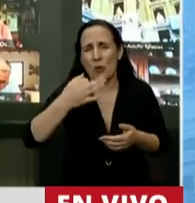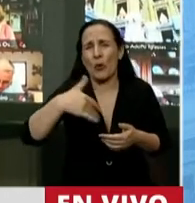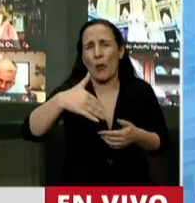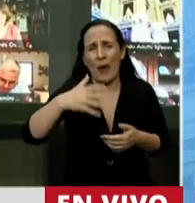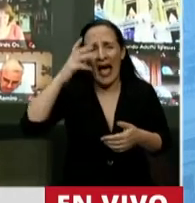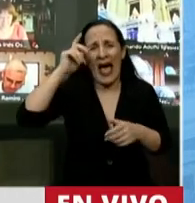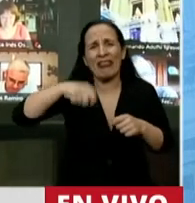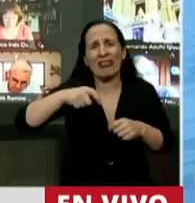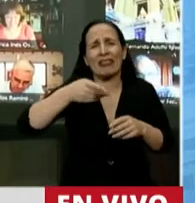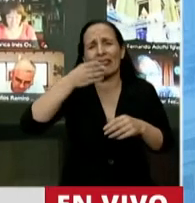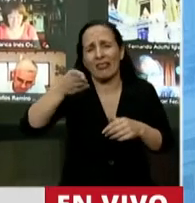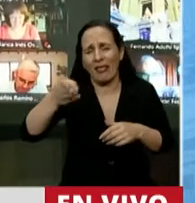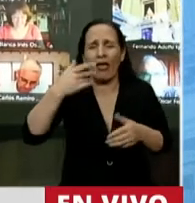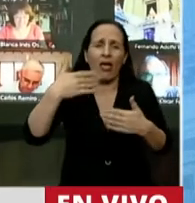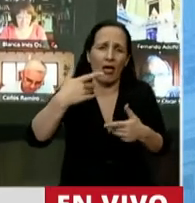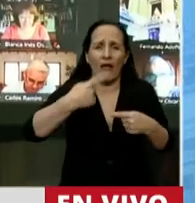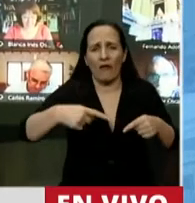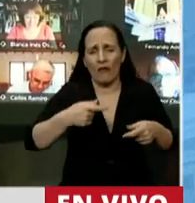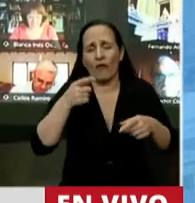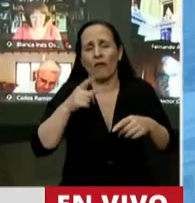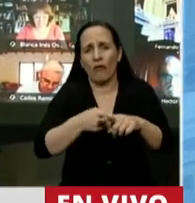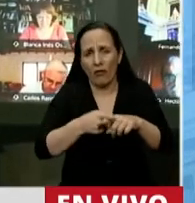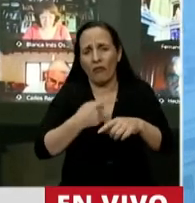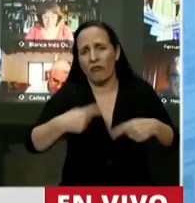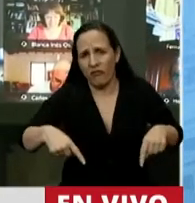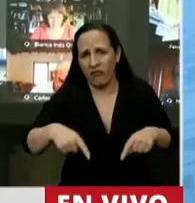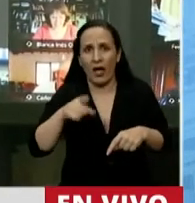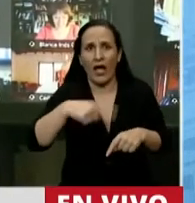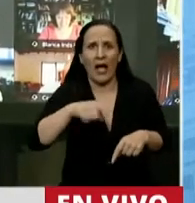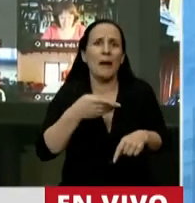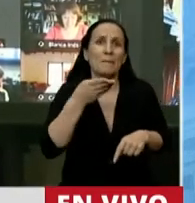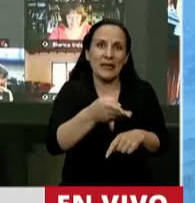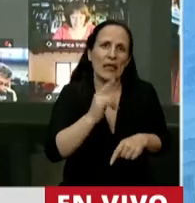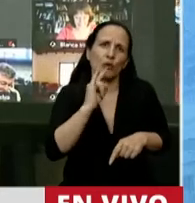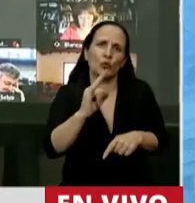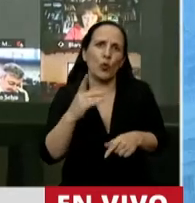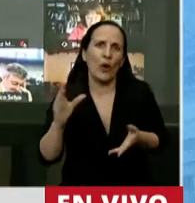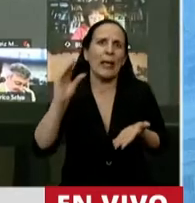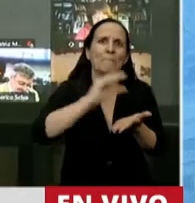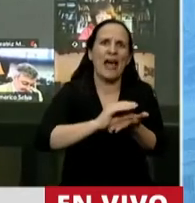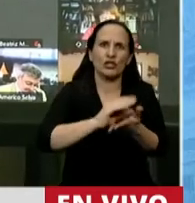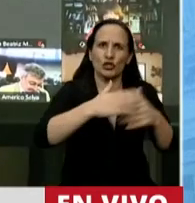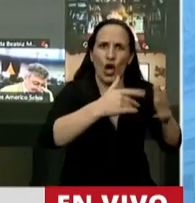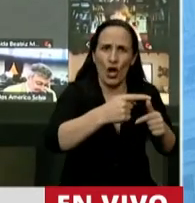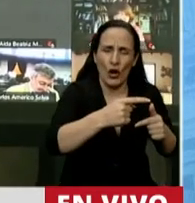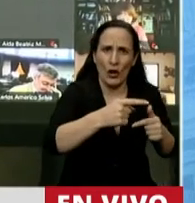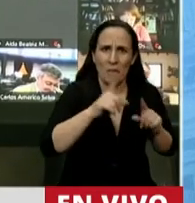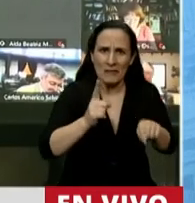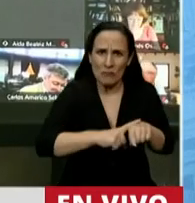a los sujetos alcanzados, a los mismos que les piden que inviertan en un rubro fundamental para el país, les